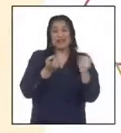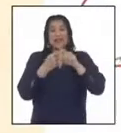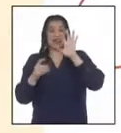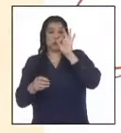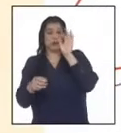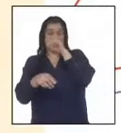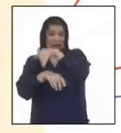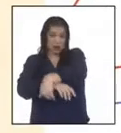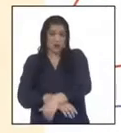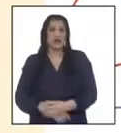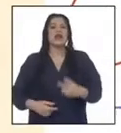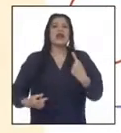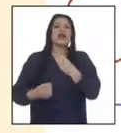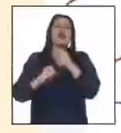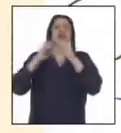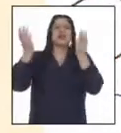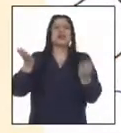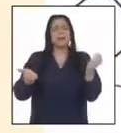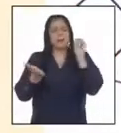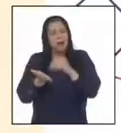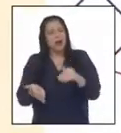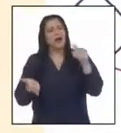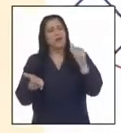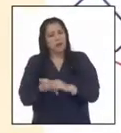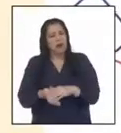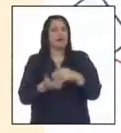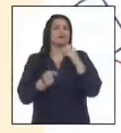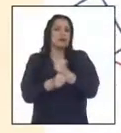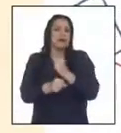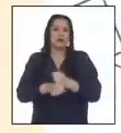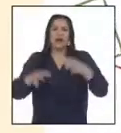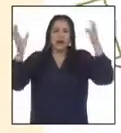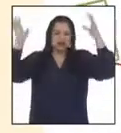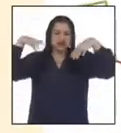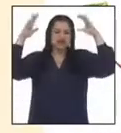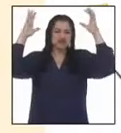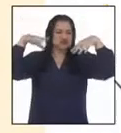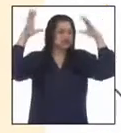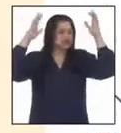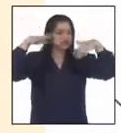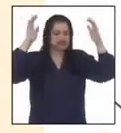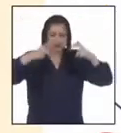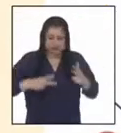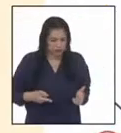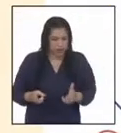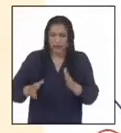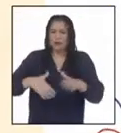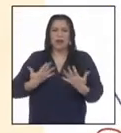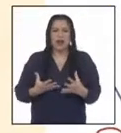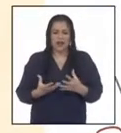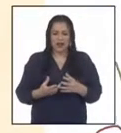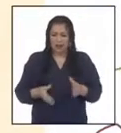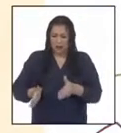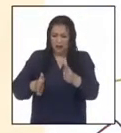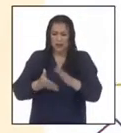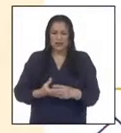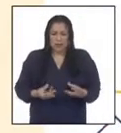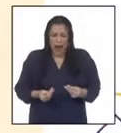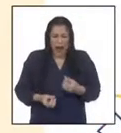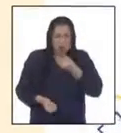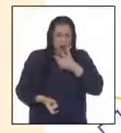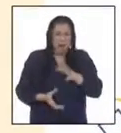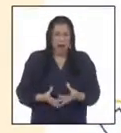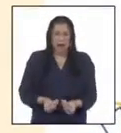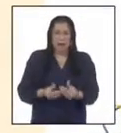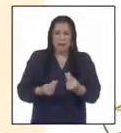y cada día aquilato la tarea que me resta. Las lluvias no cesan, ya no son caminos por los que transito, sino charcos y pendientes de jabón,